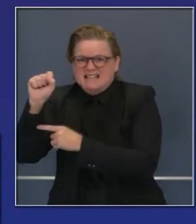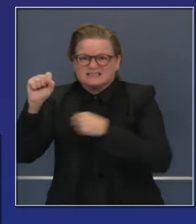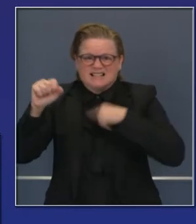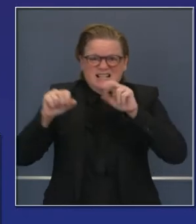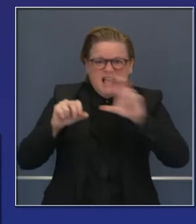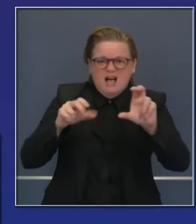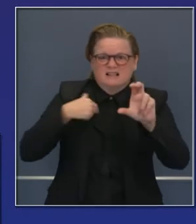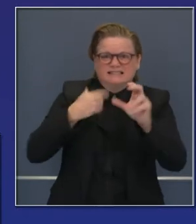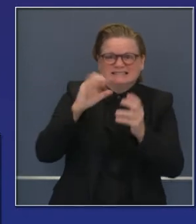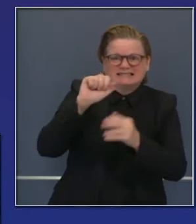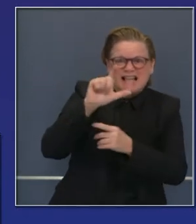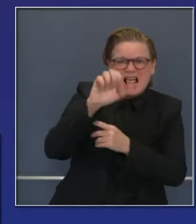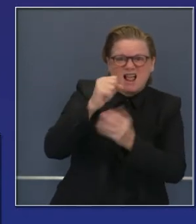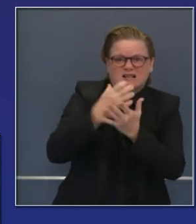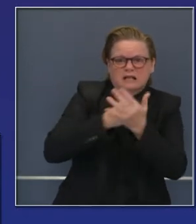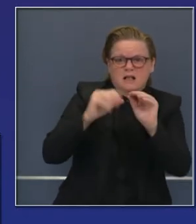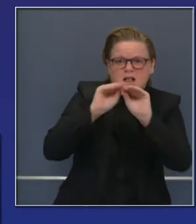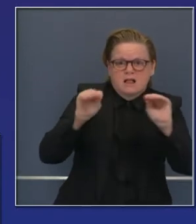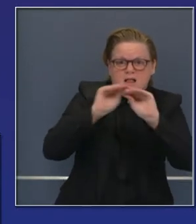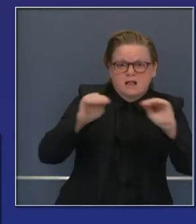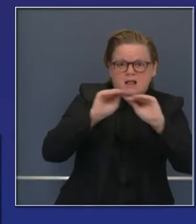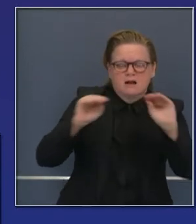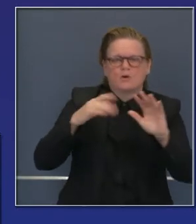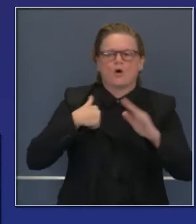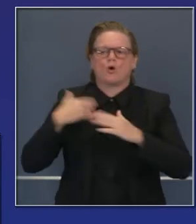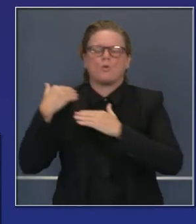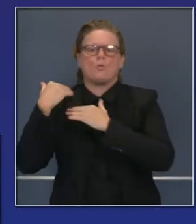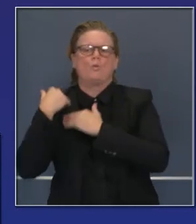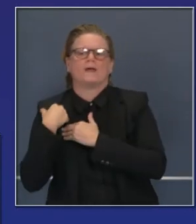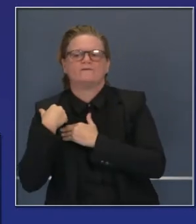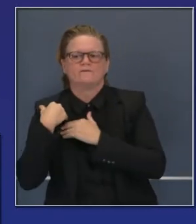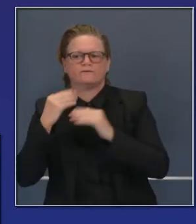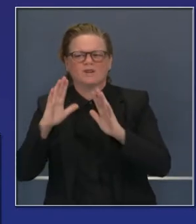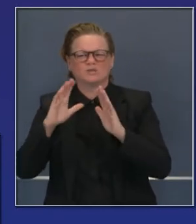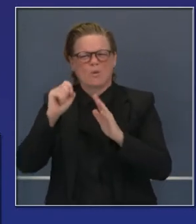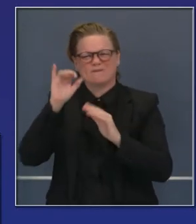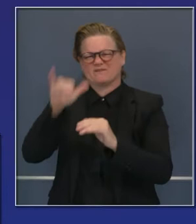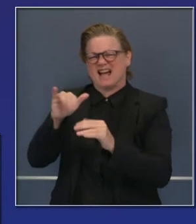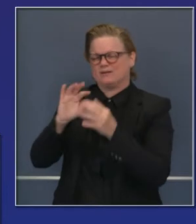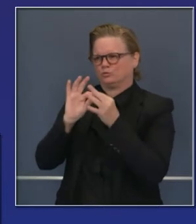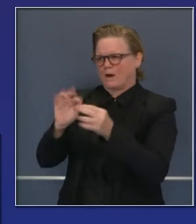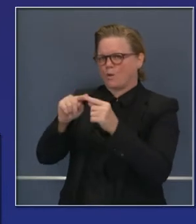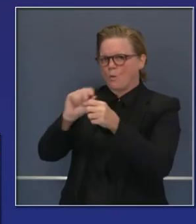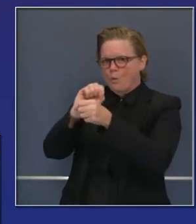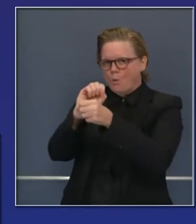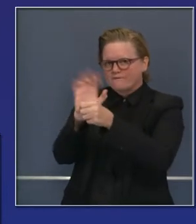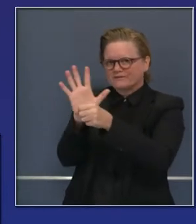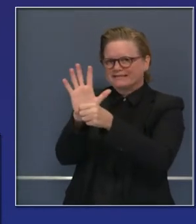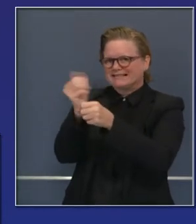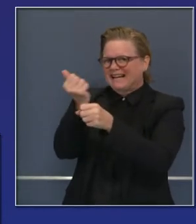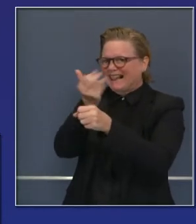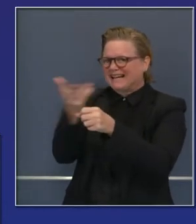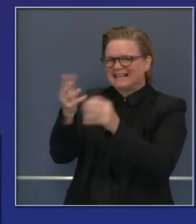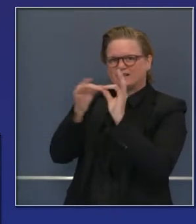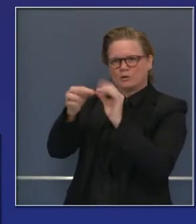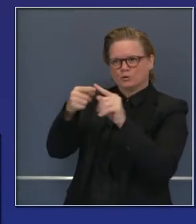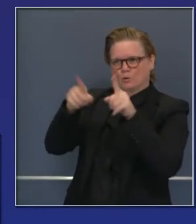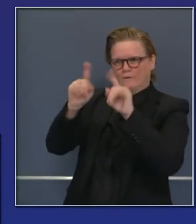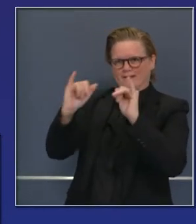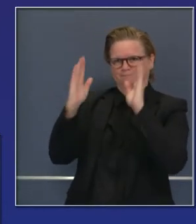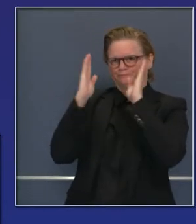completar, será automático para los otros negocios. Tiene que completar el formulario en COVID-19.ca.gov.